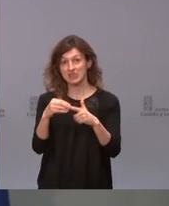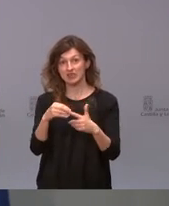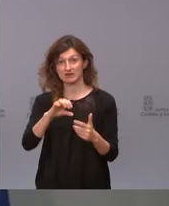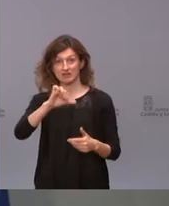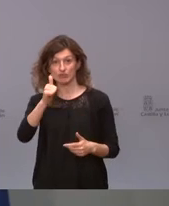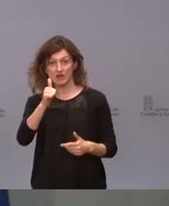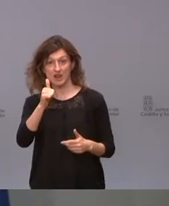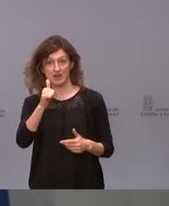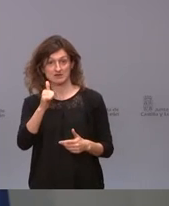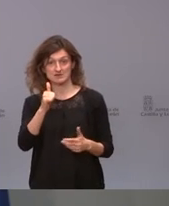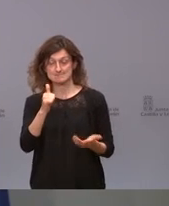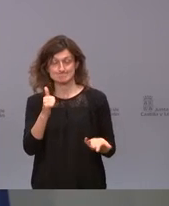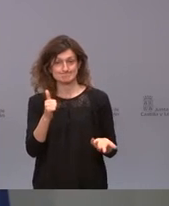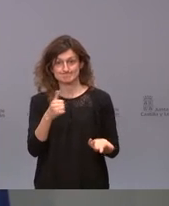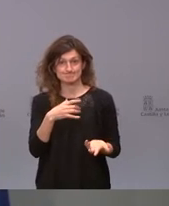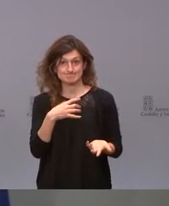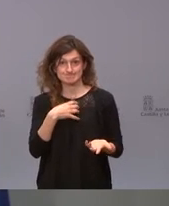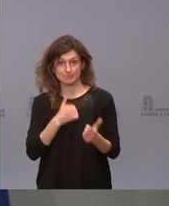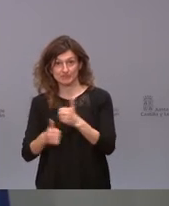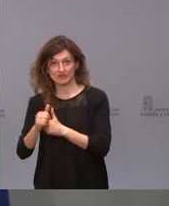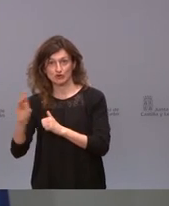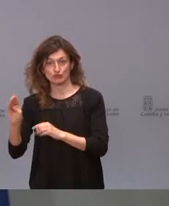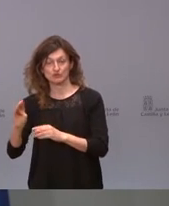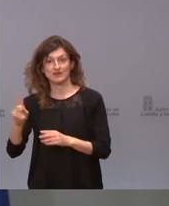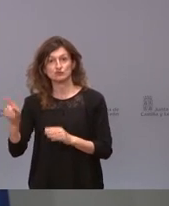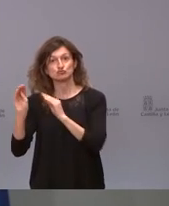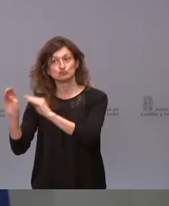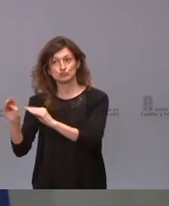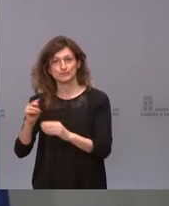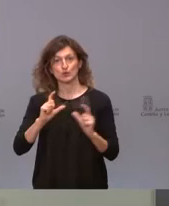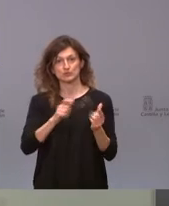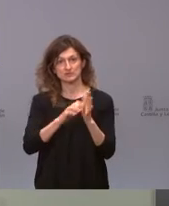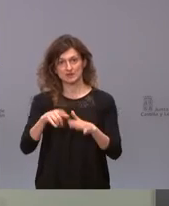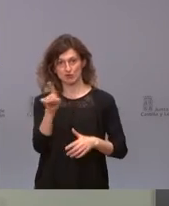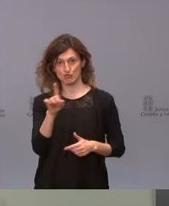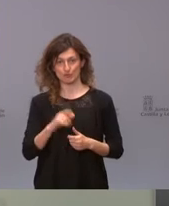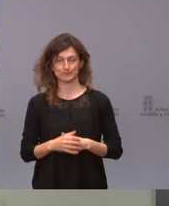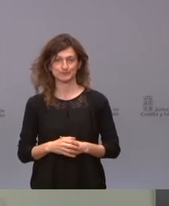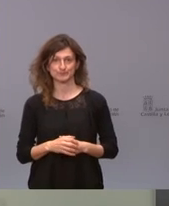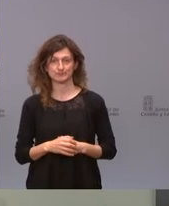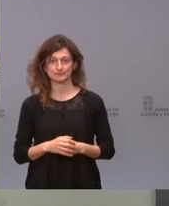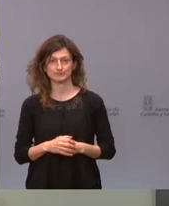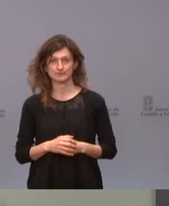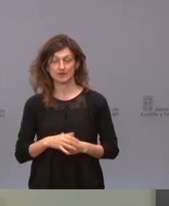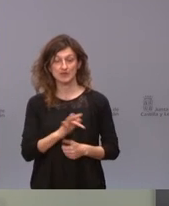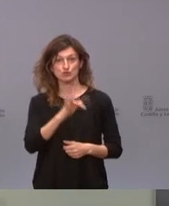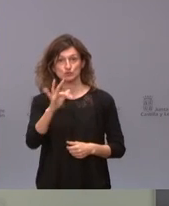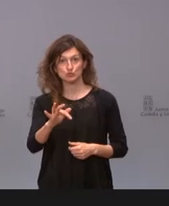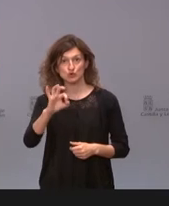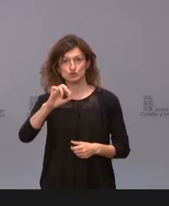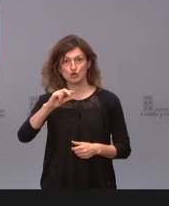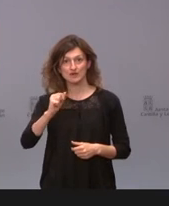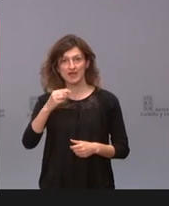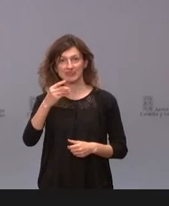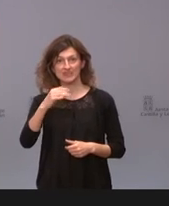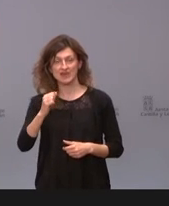peores momentos pero esta es la decisión del presidente del gobierno no a la junta de castilla y león turno ya para sonia díaz de